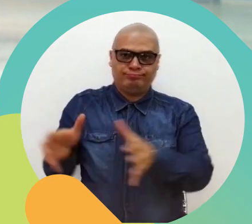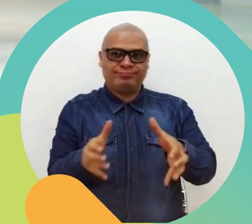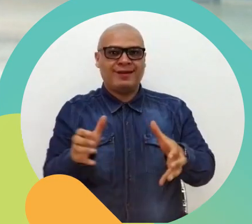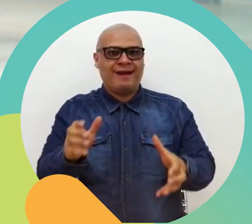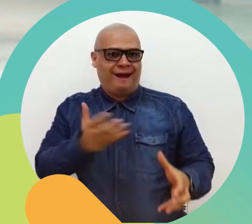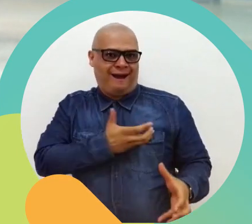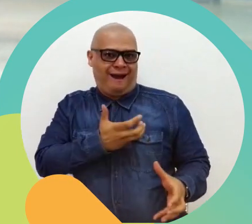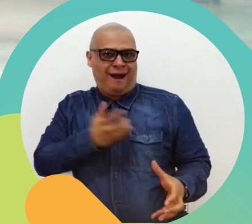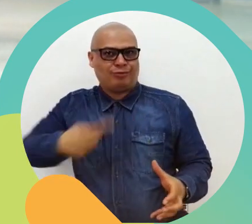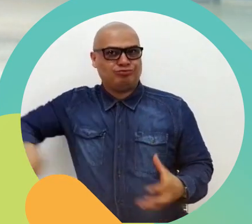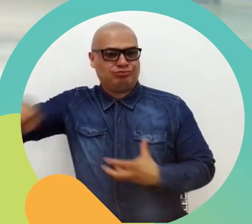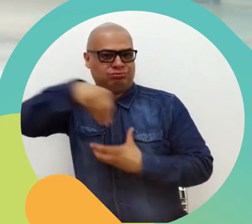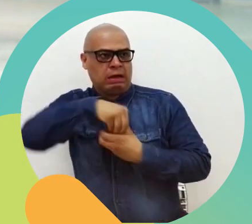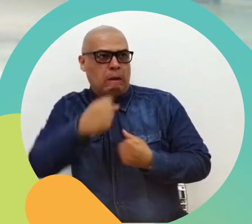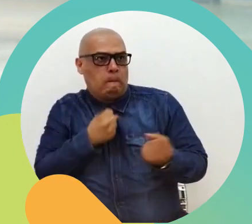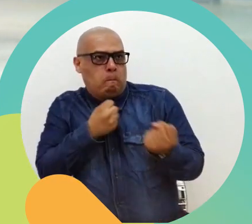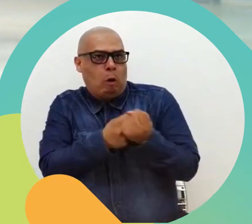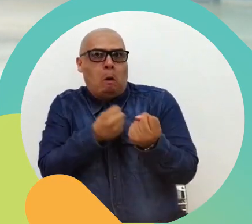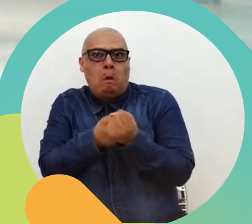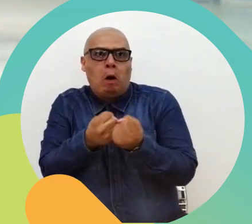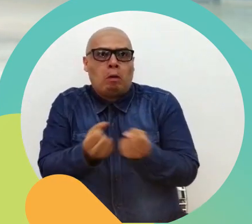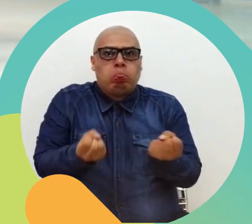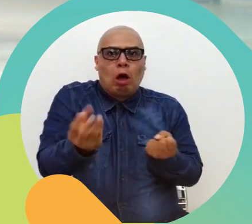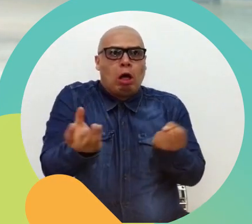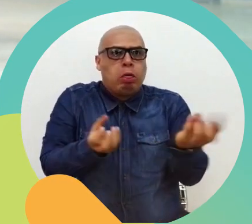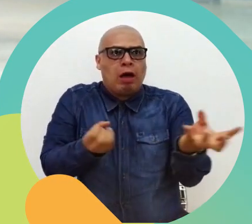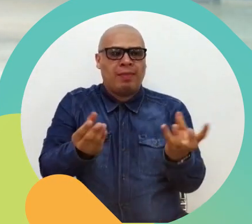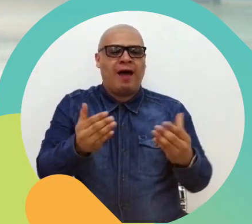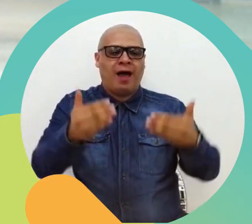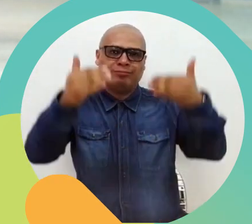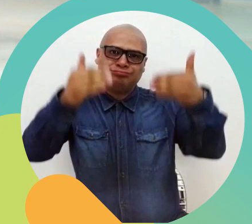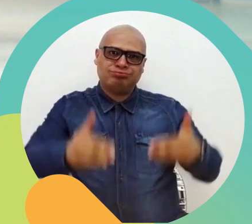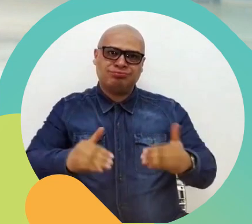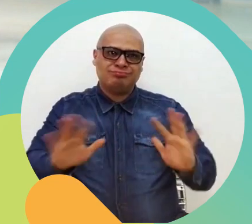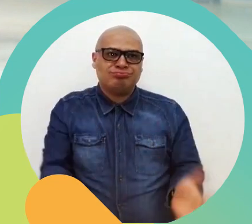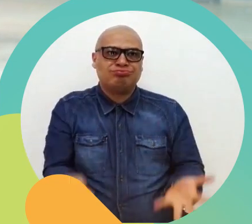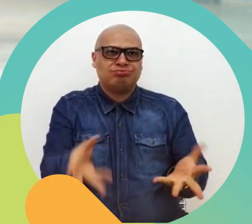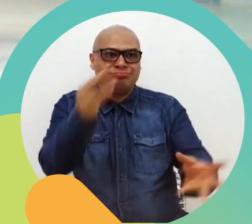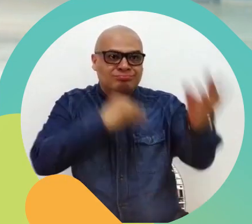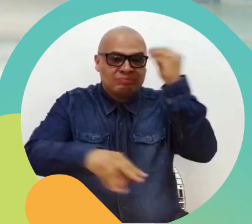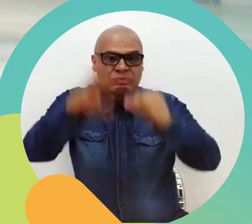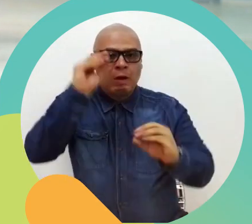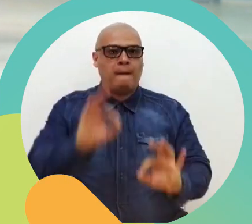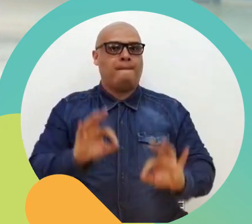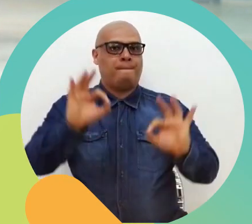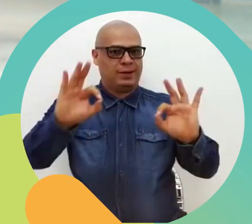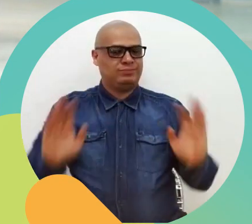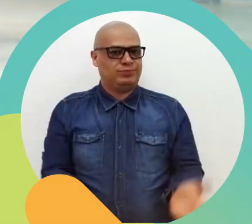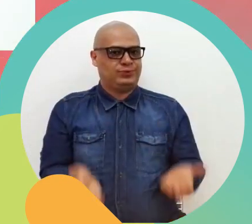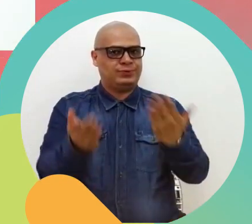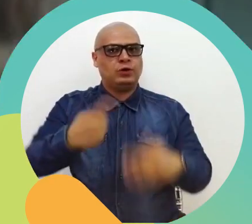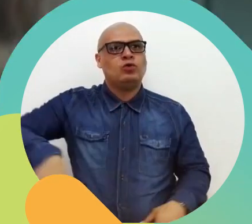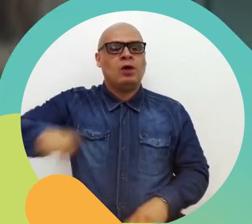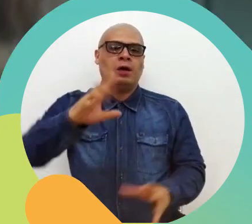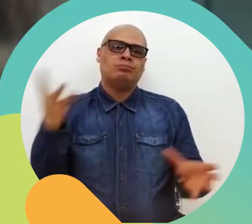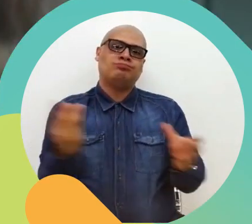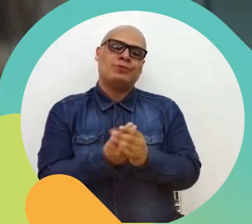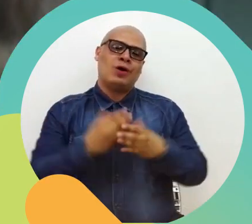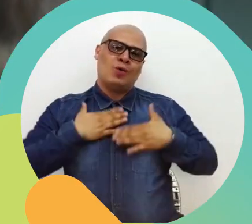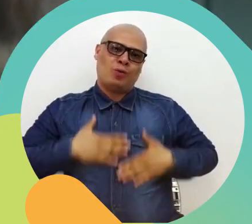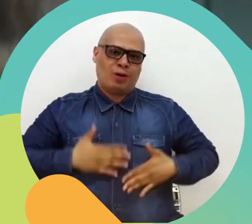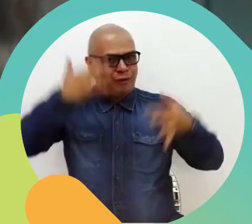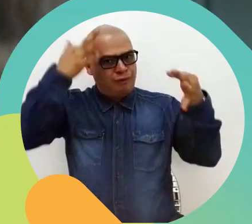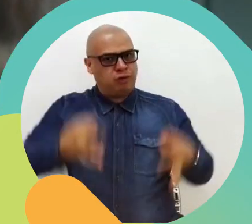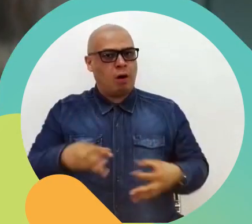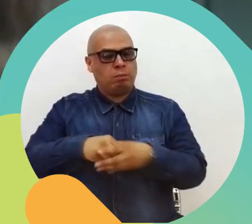podamos brindarles un mejor aprendizaje a estos estudiantes y que ellos se sientan incluidos dentro de la enseñanza. ¿Cómo